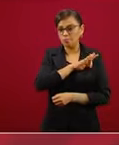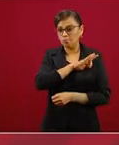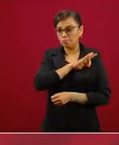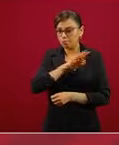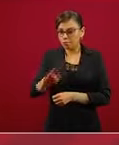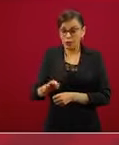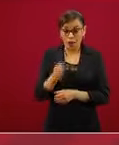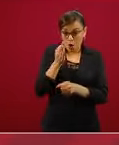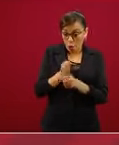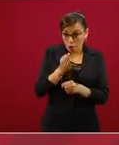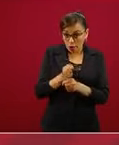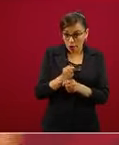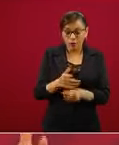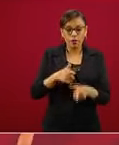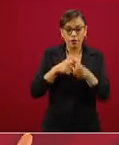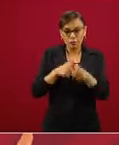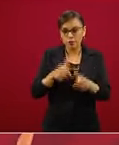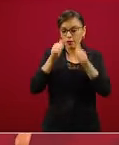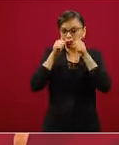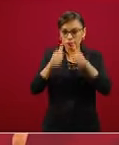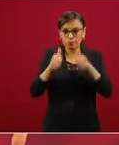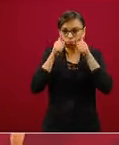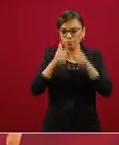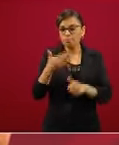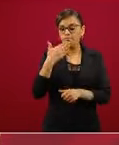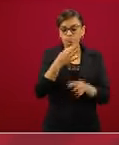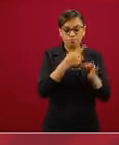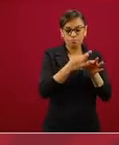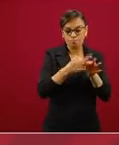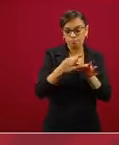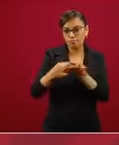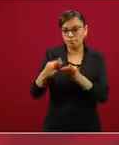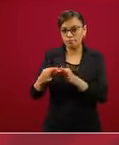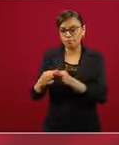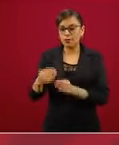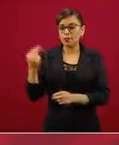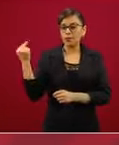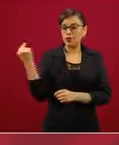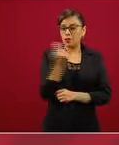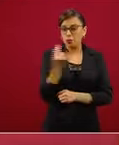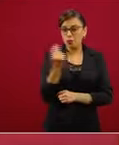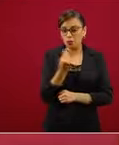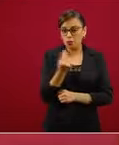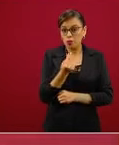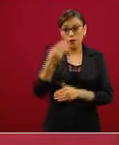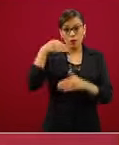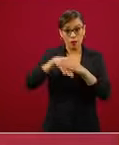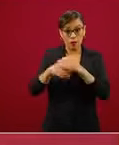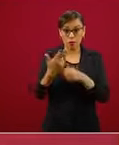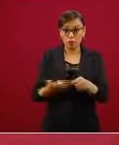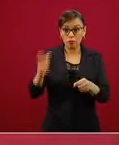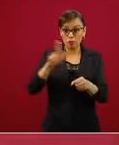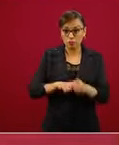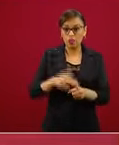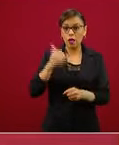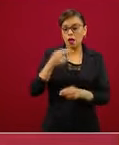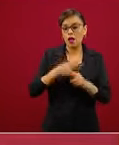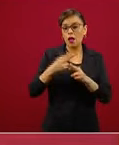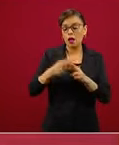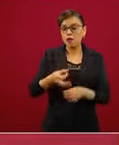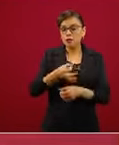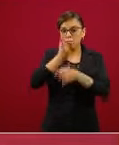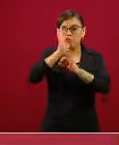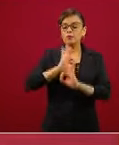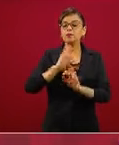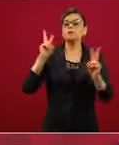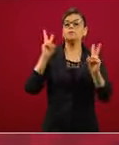atención médica a todas las personas que han requerido y que han necesitado tanto de hospitalización como de intubación. Y esa era una primera